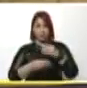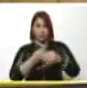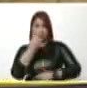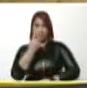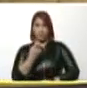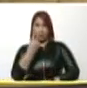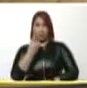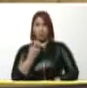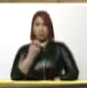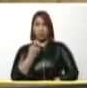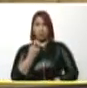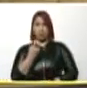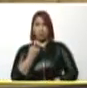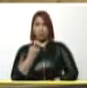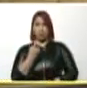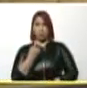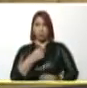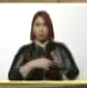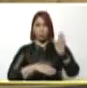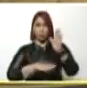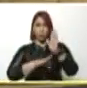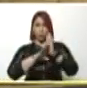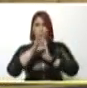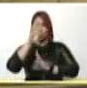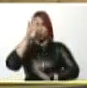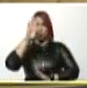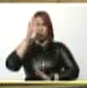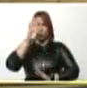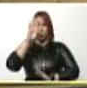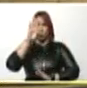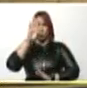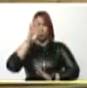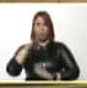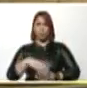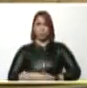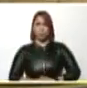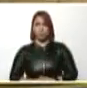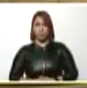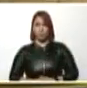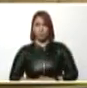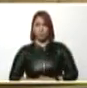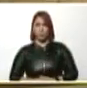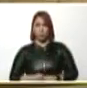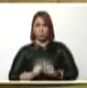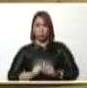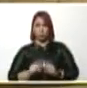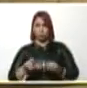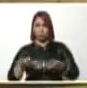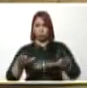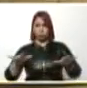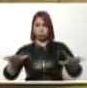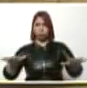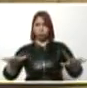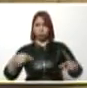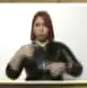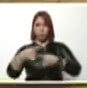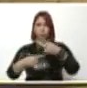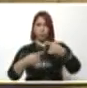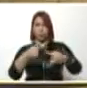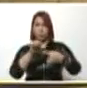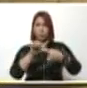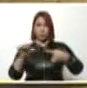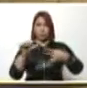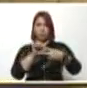por un crecimiento desmedido de los contagios en las próximas semanas,